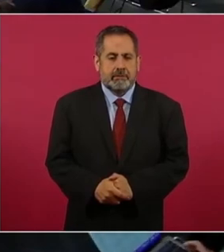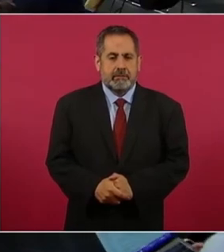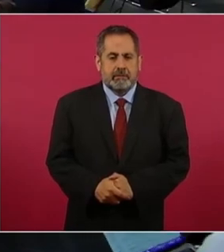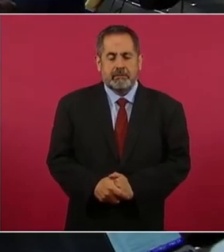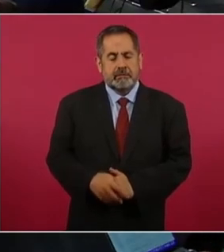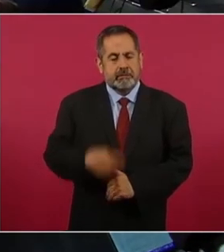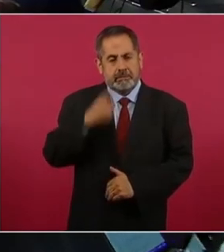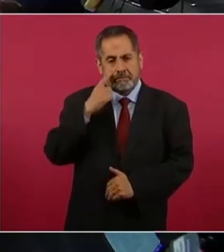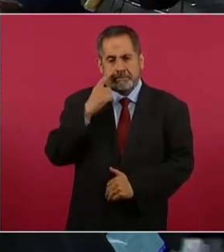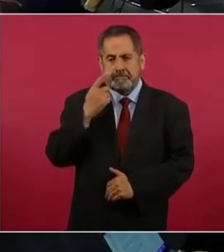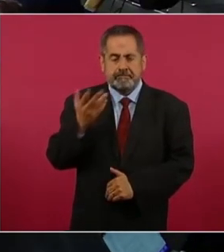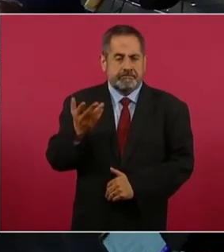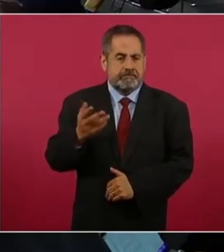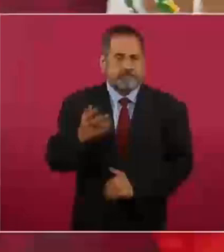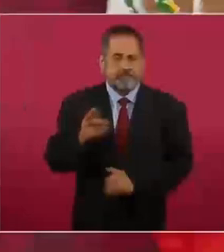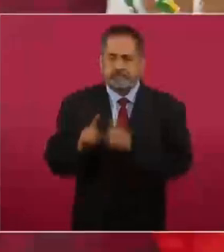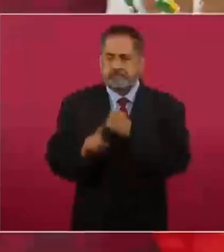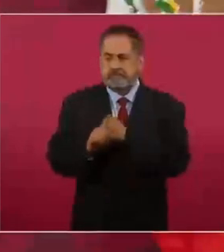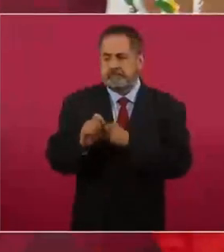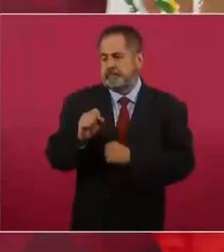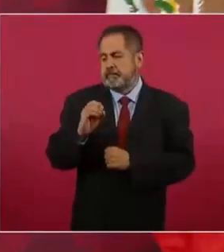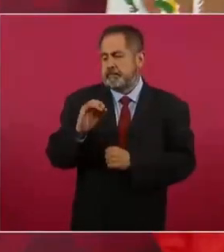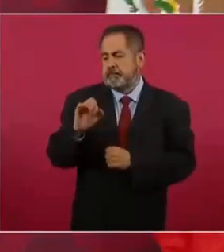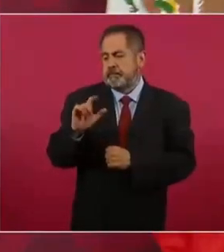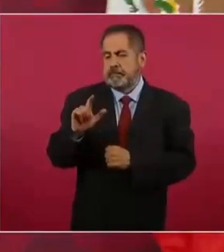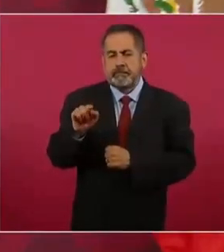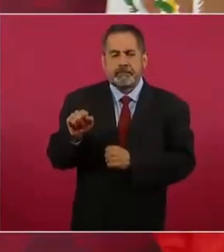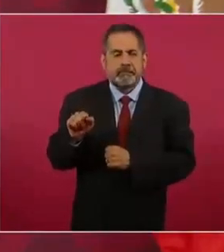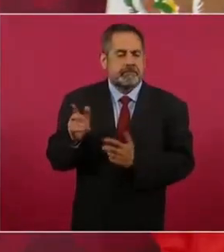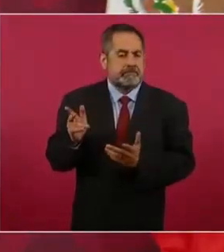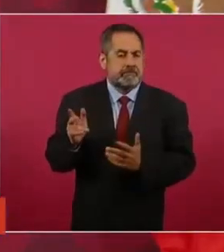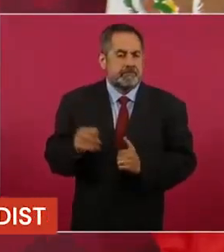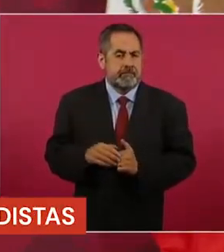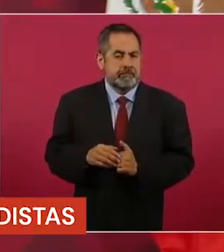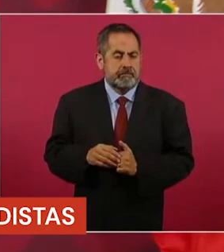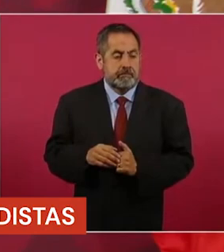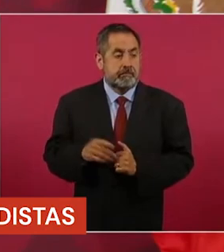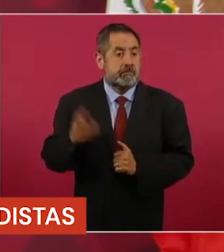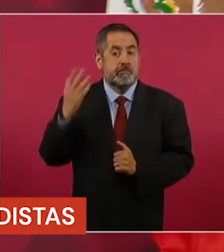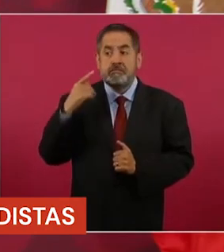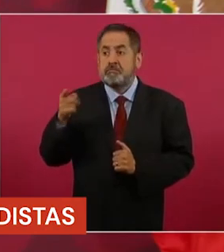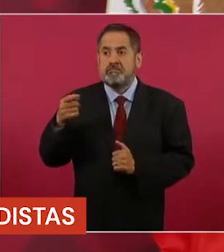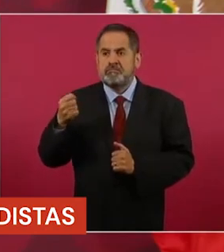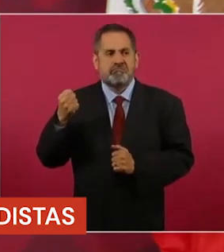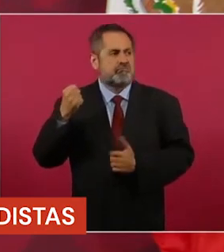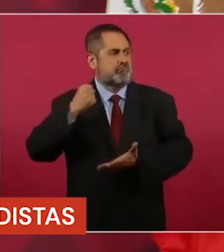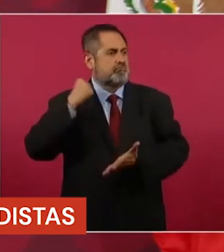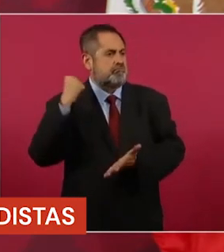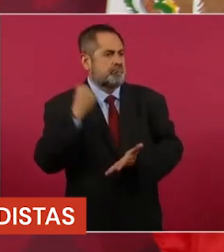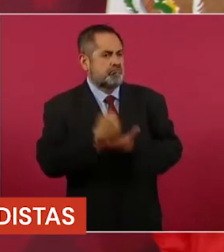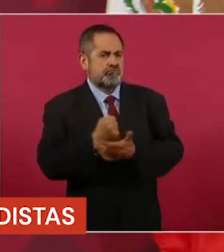la fuerza. No,